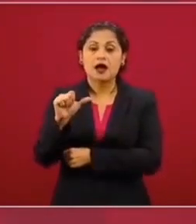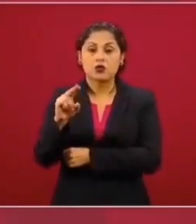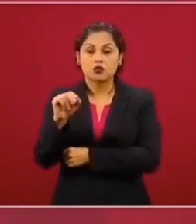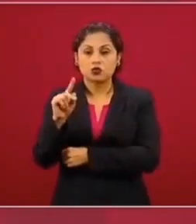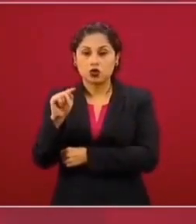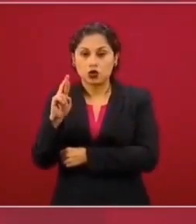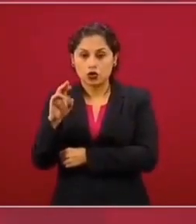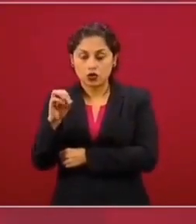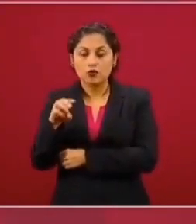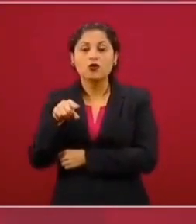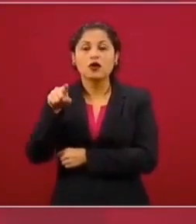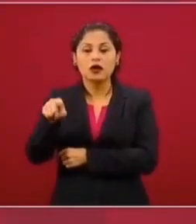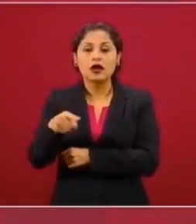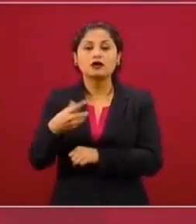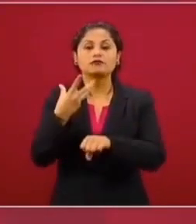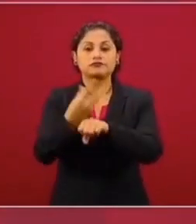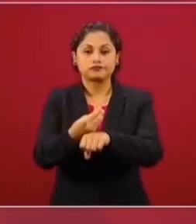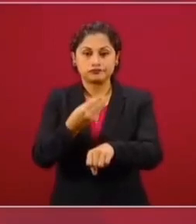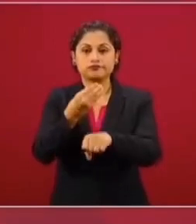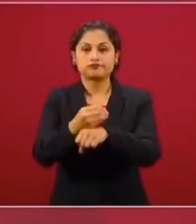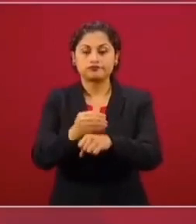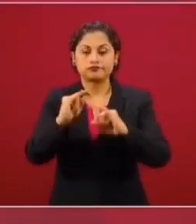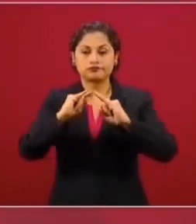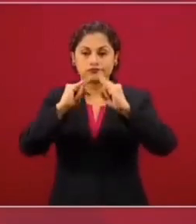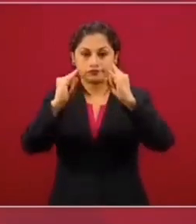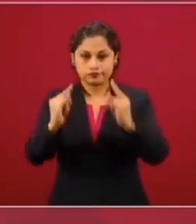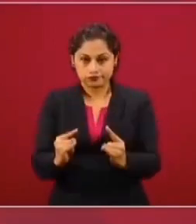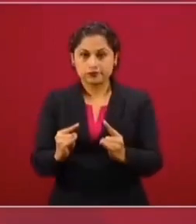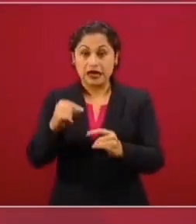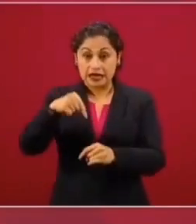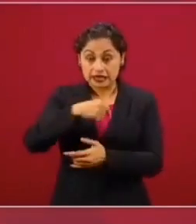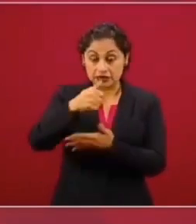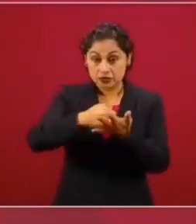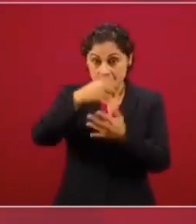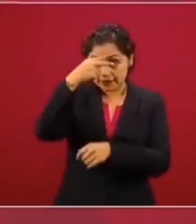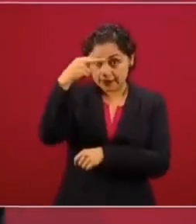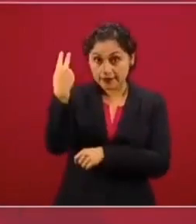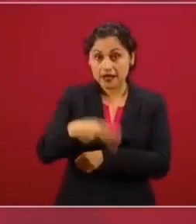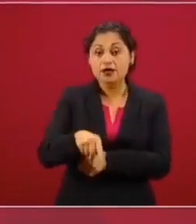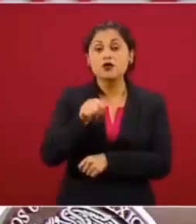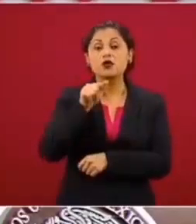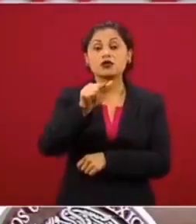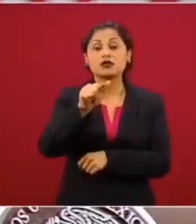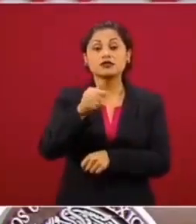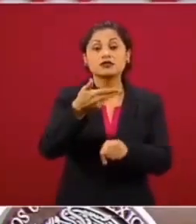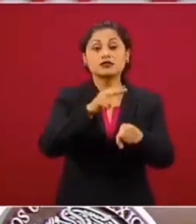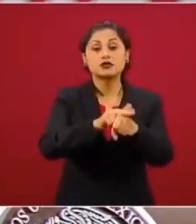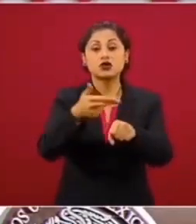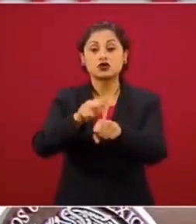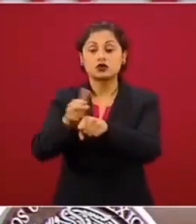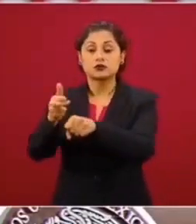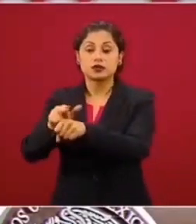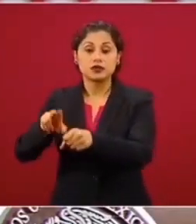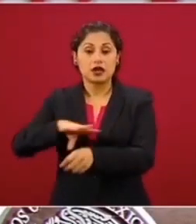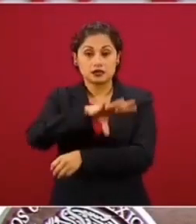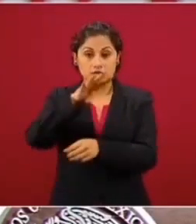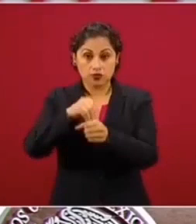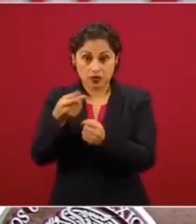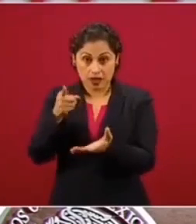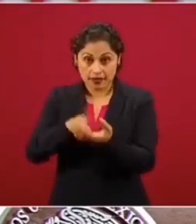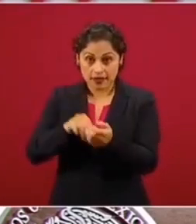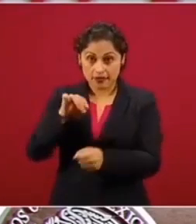en la Ciudad de México incluye 17 hospitales, esto es, todos los hospitales de segundo nivel del Seguro Social